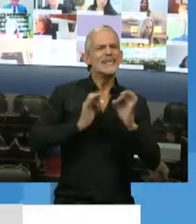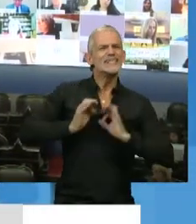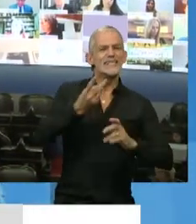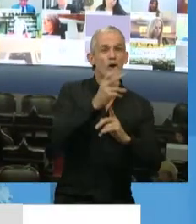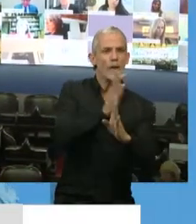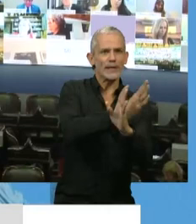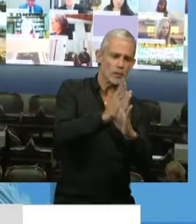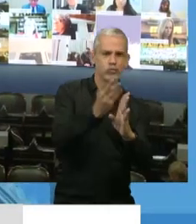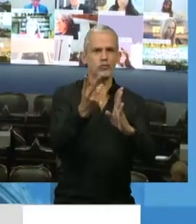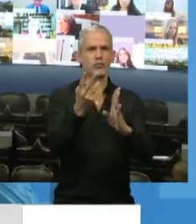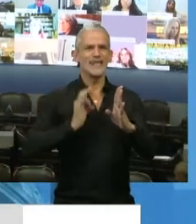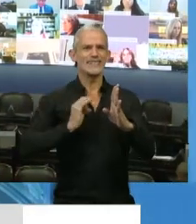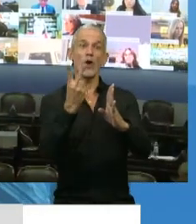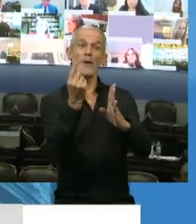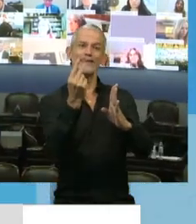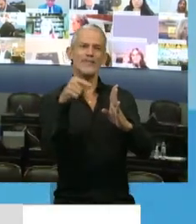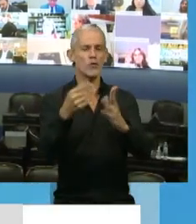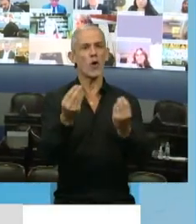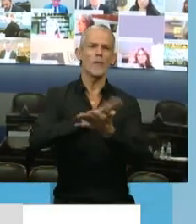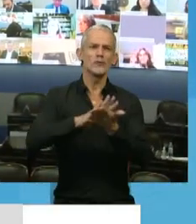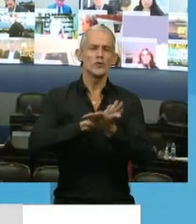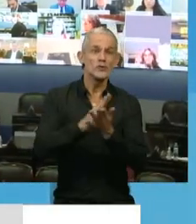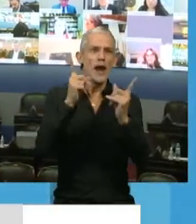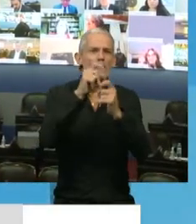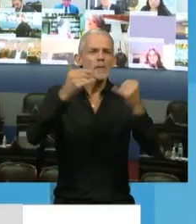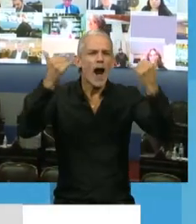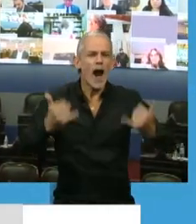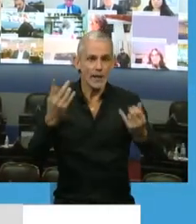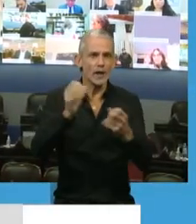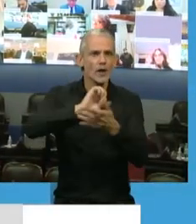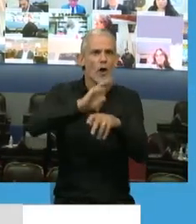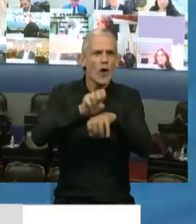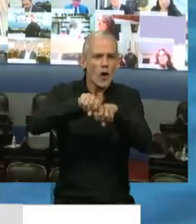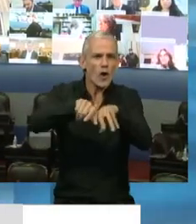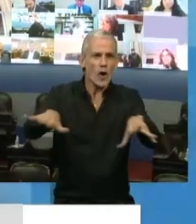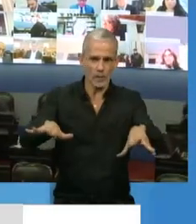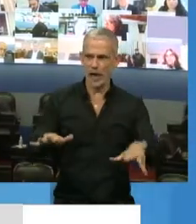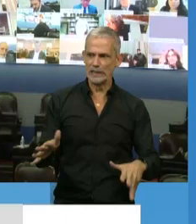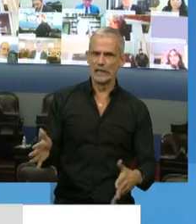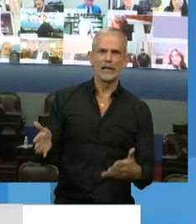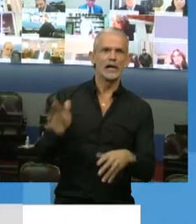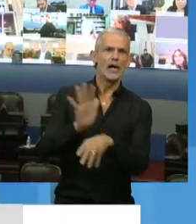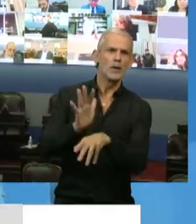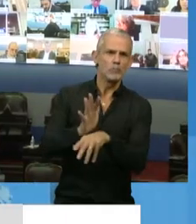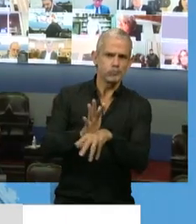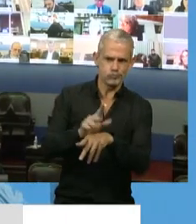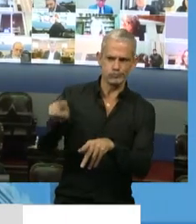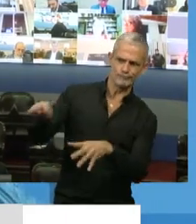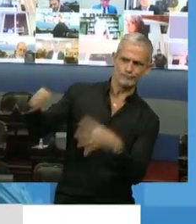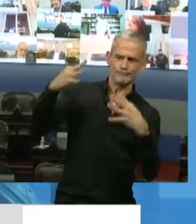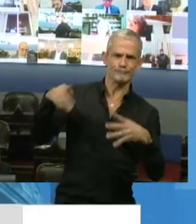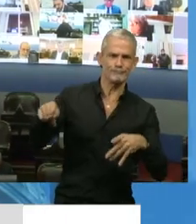entramos al siglo XXI sin saber cómo resolver determinadas situaciones que hoy la pandemia nos está poniendo de alguna manera en la mirada. No es casual